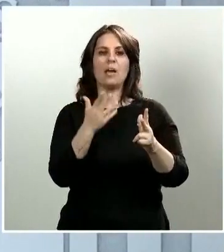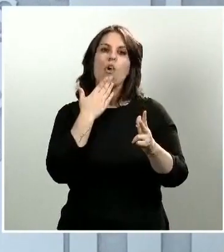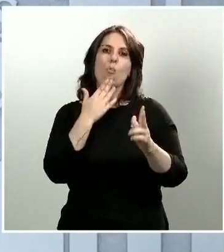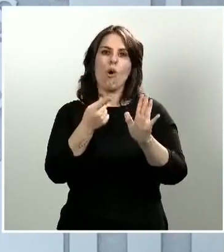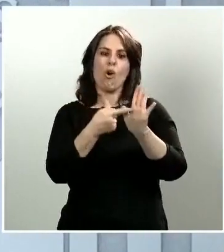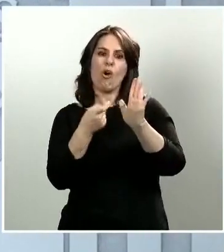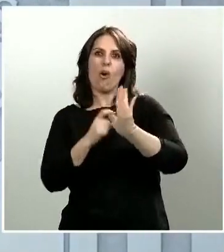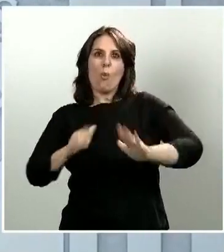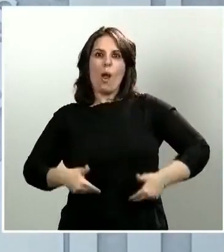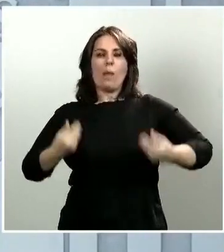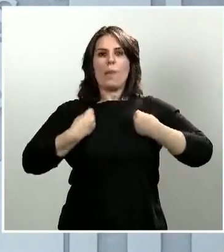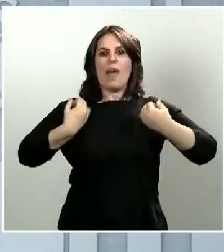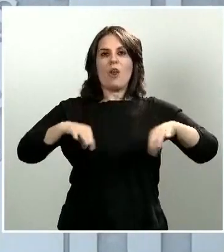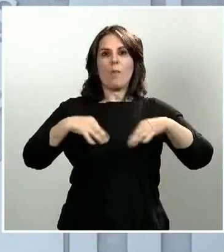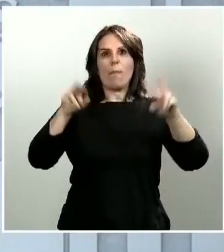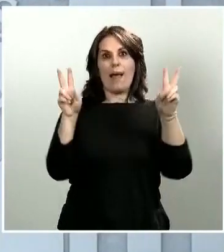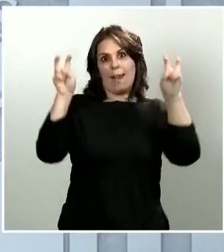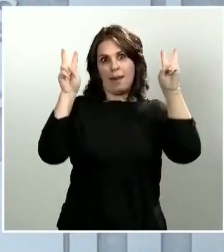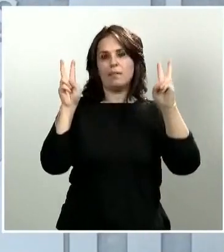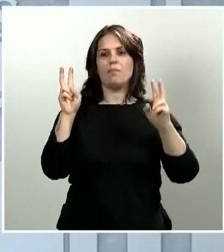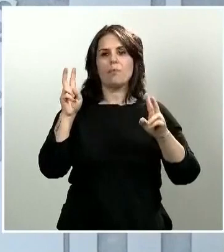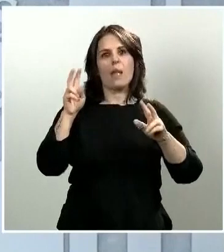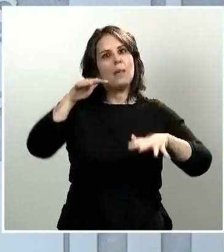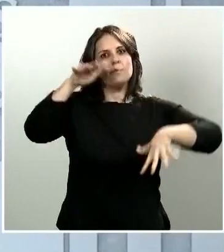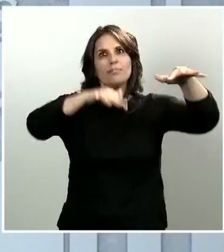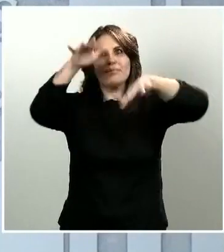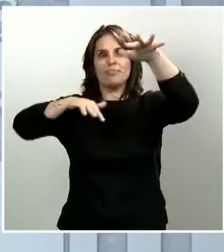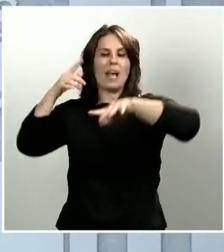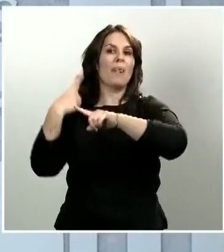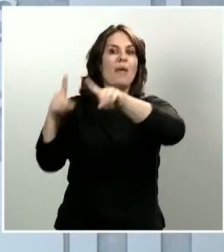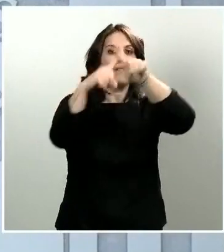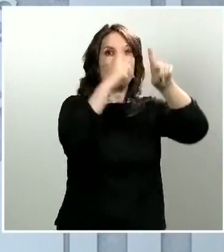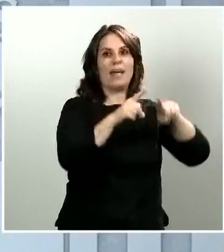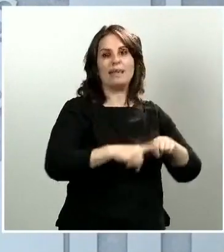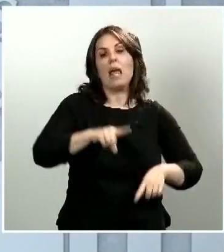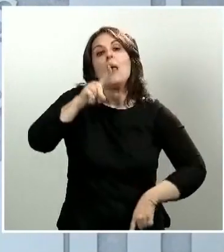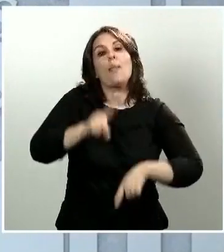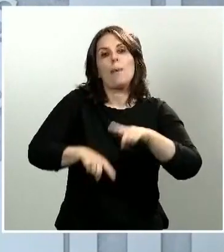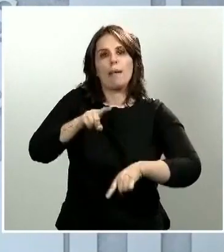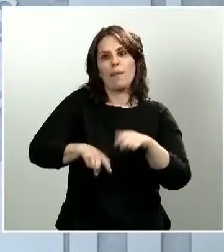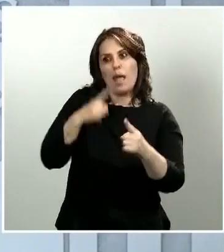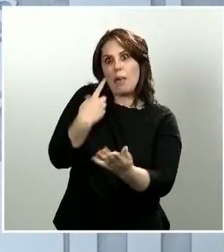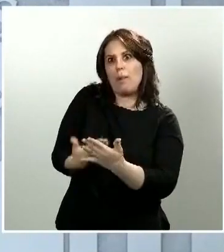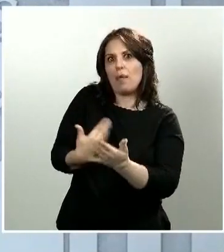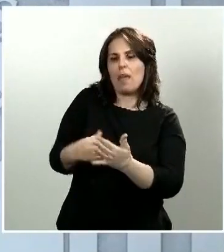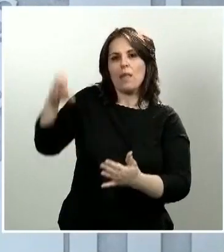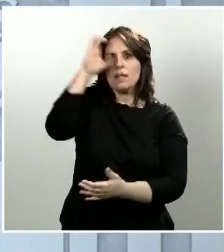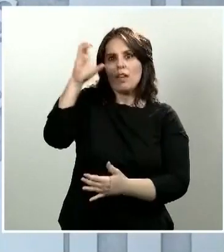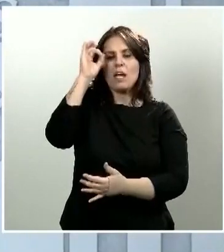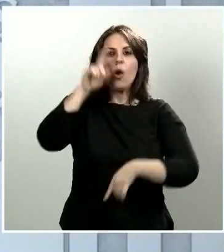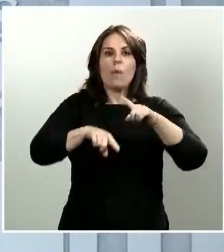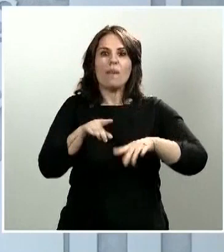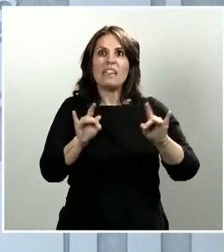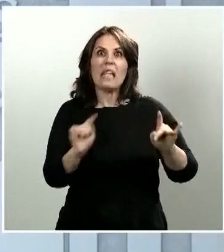distinto en función de la evidencia científica y del seguimiento epidemiológico de cada territorio. Saben